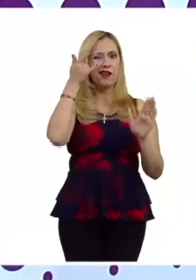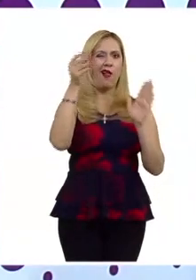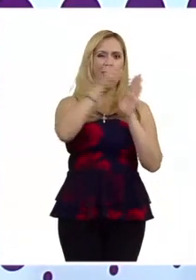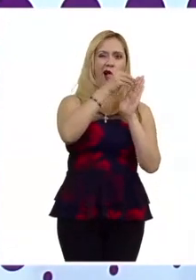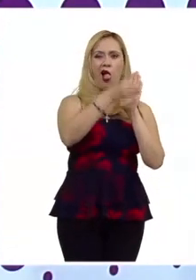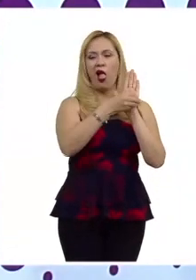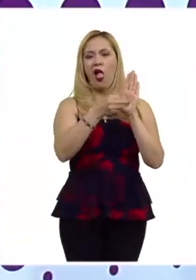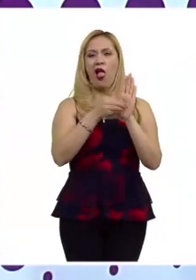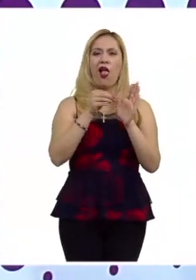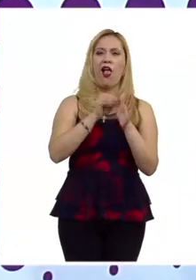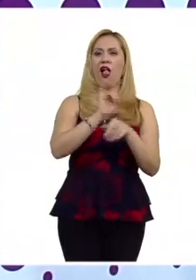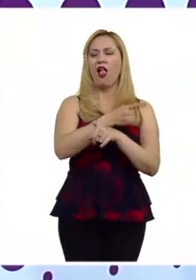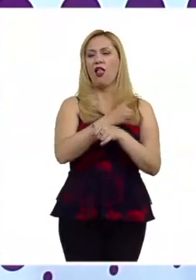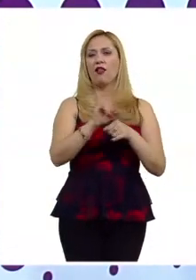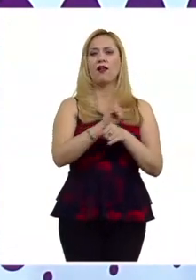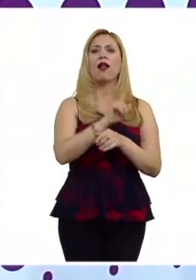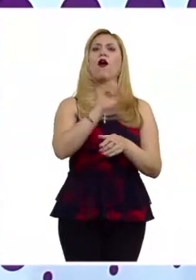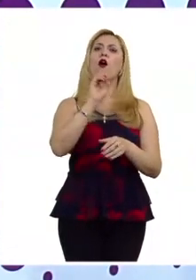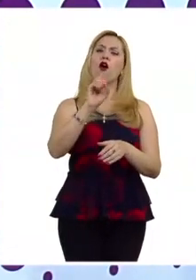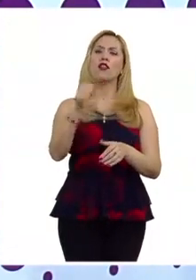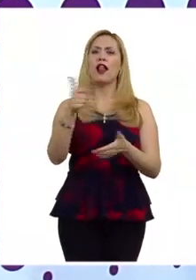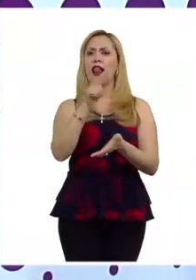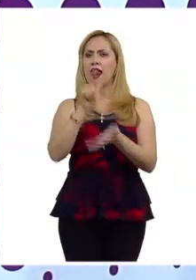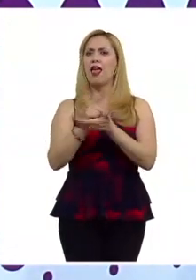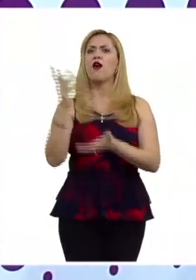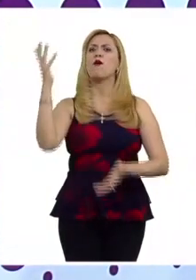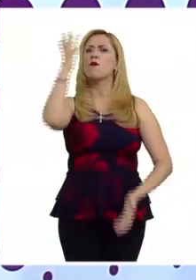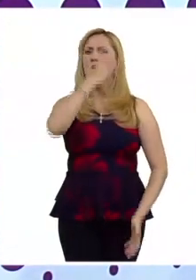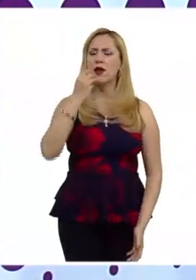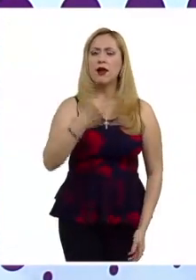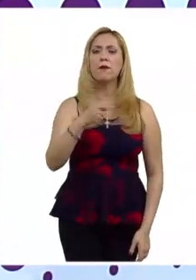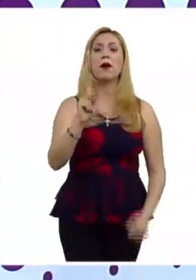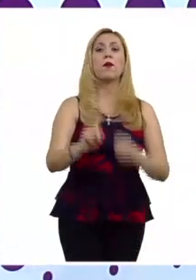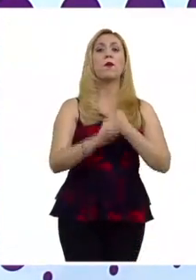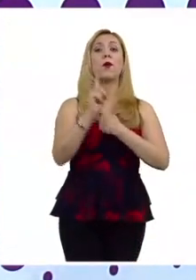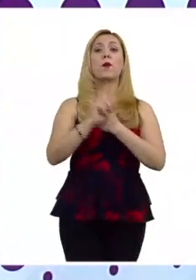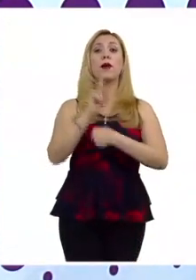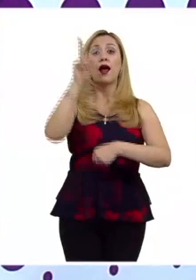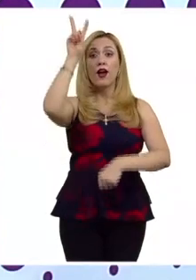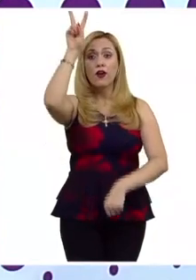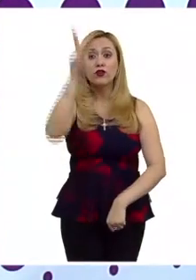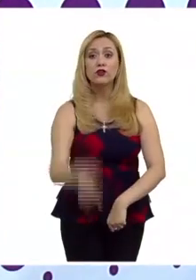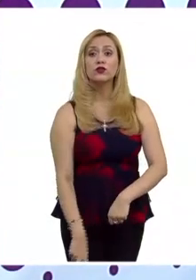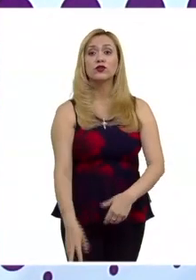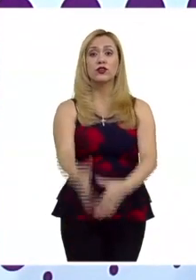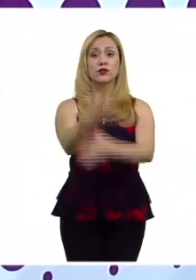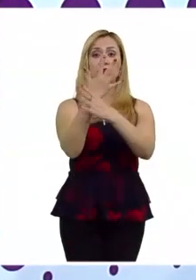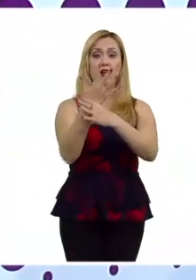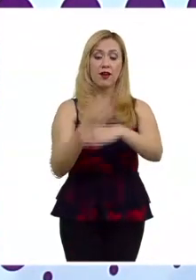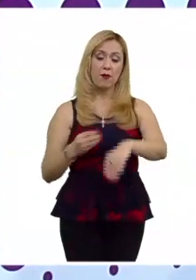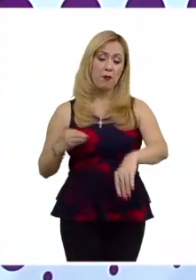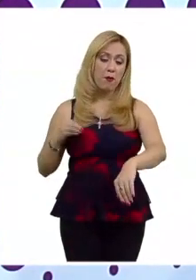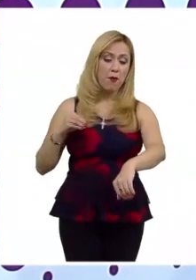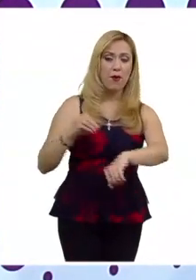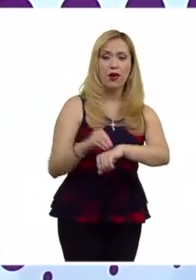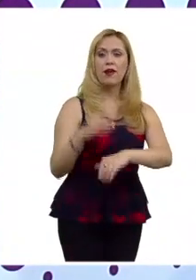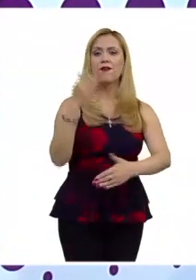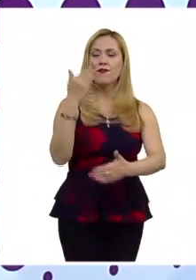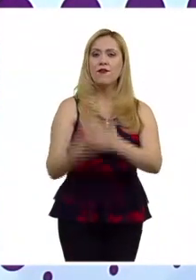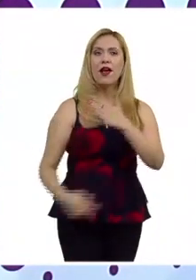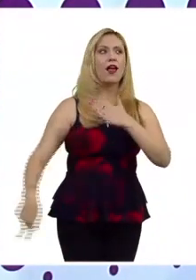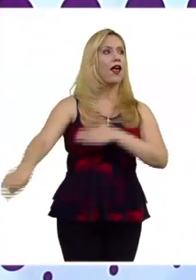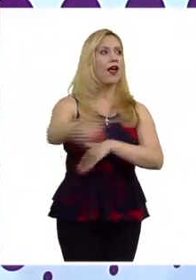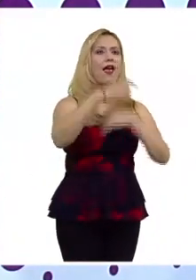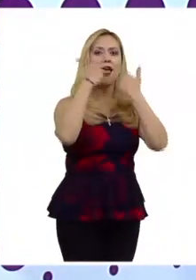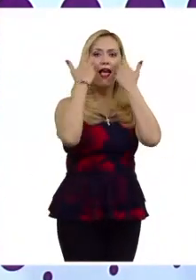maravillosas pero el problema es el problema de implementación y de voluntad política yo creo que hace falta mucho